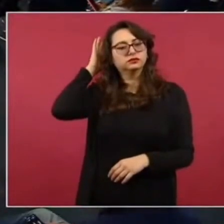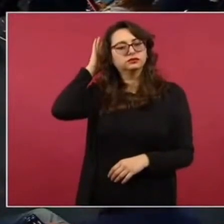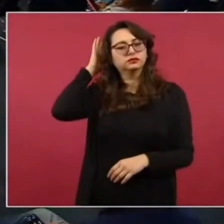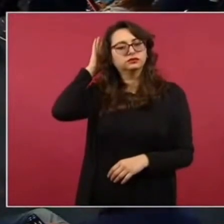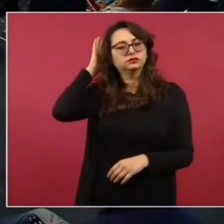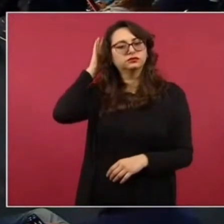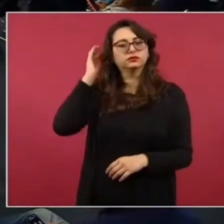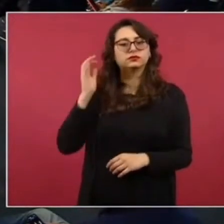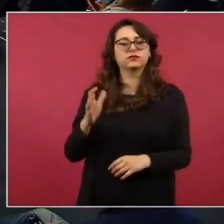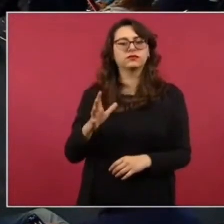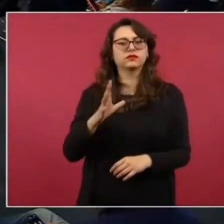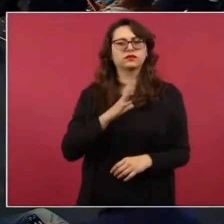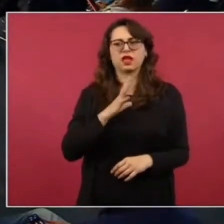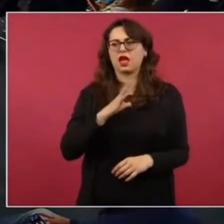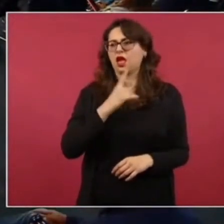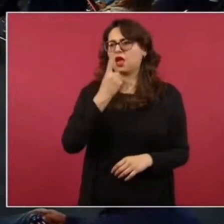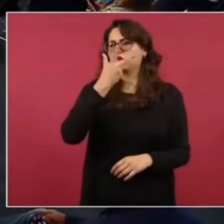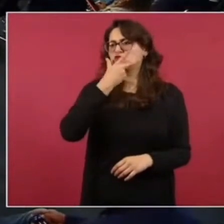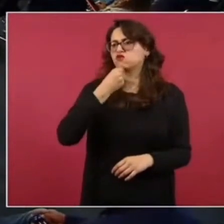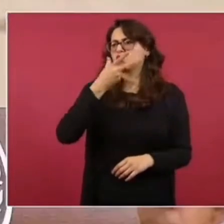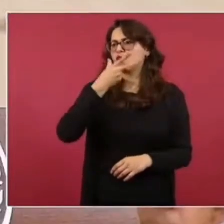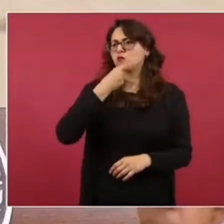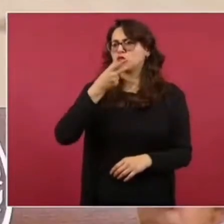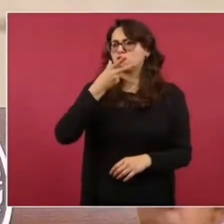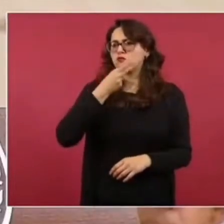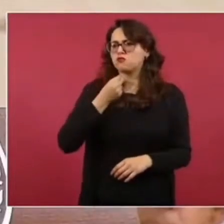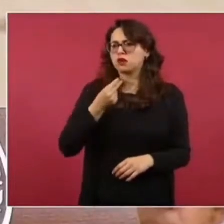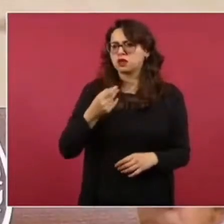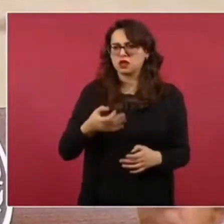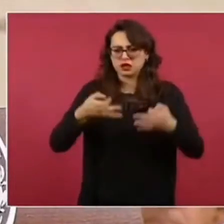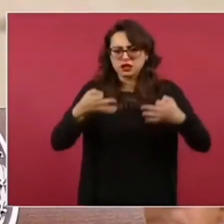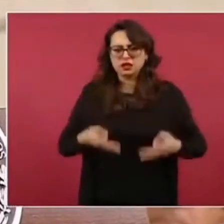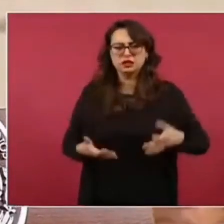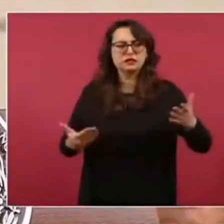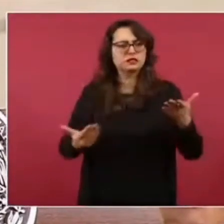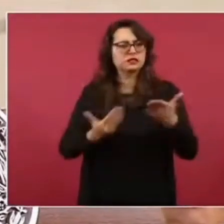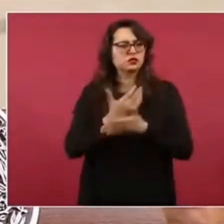de origen canadiense economista